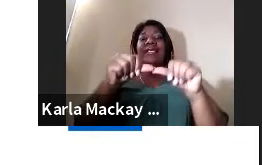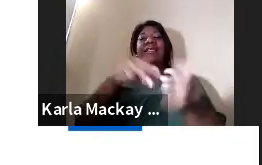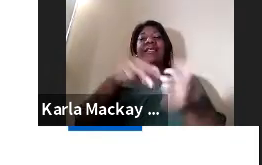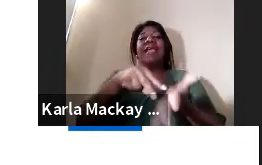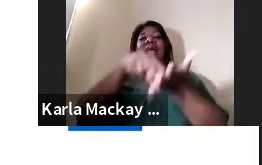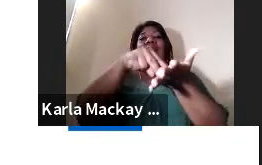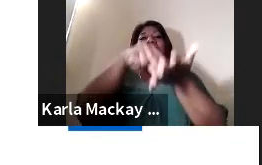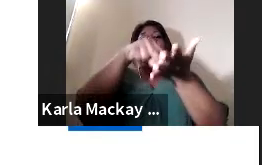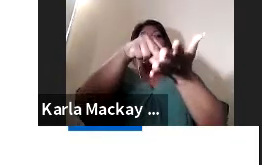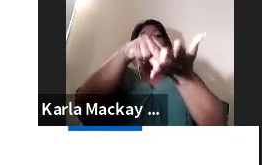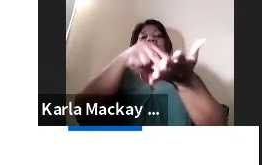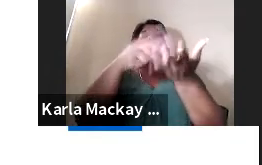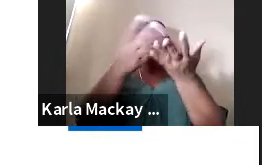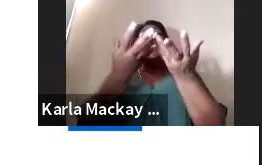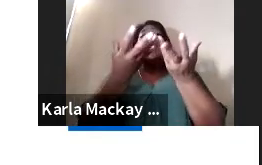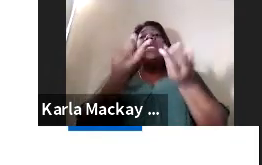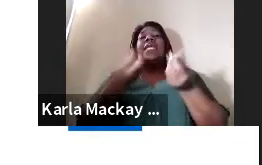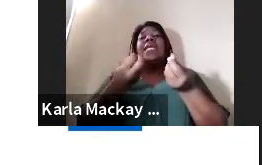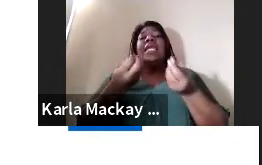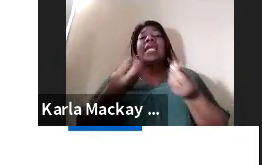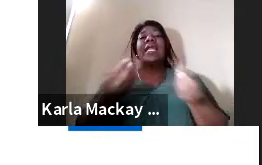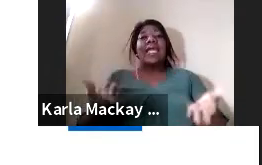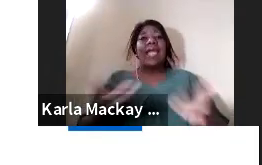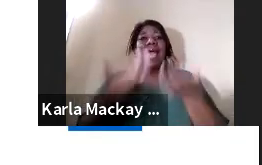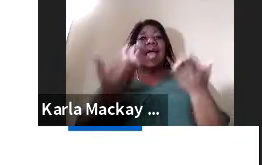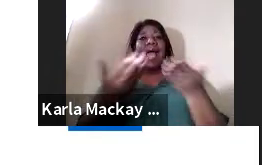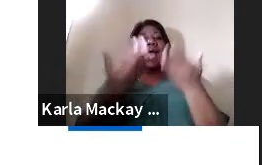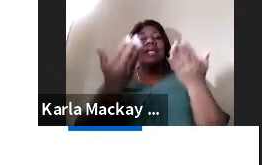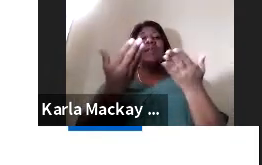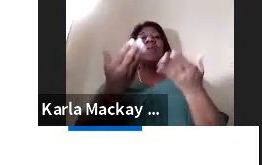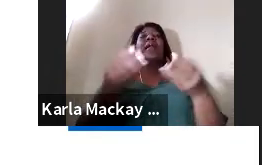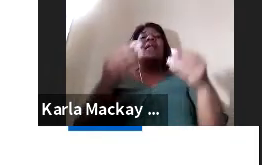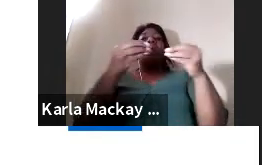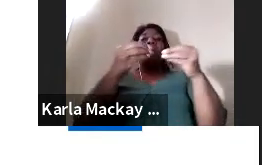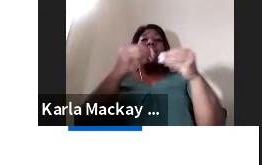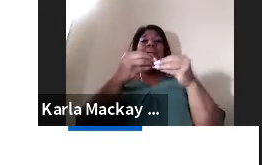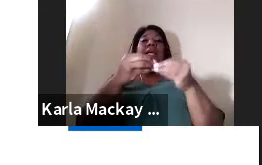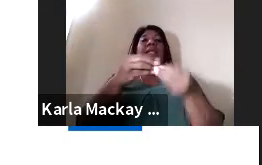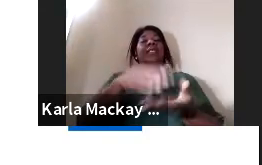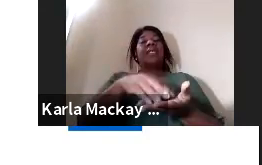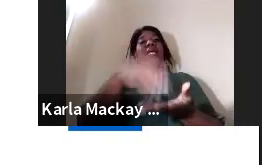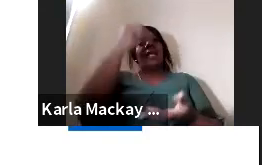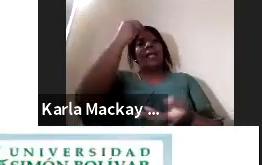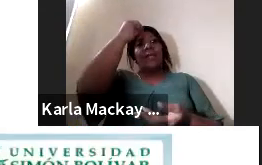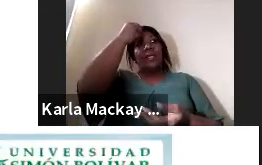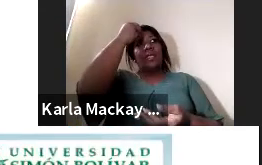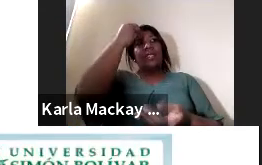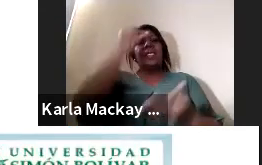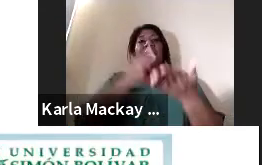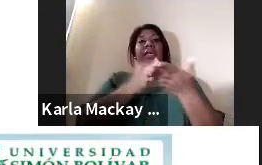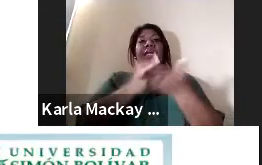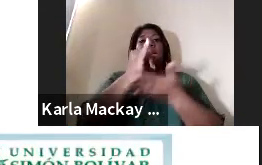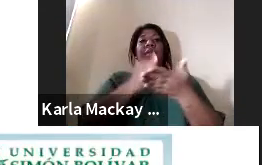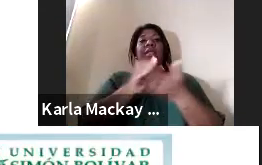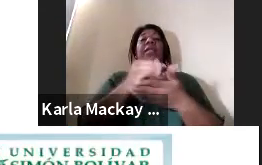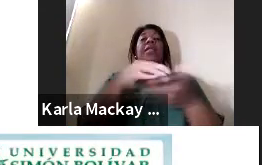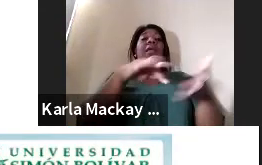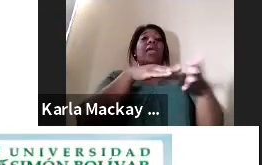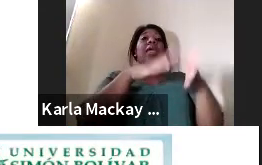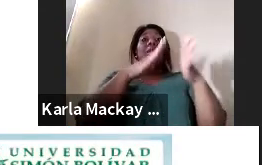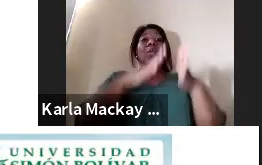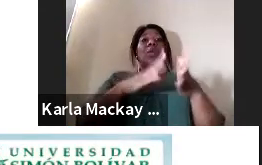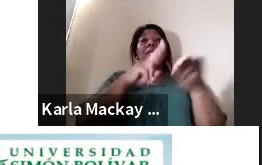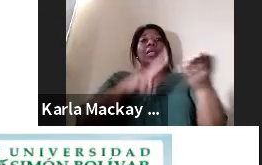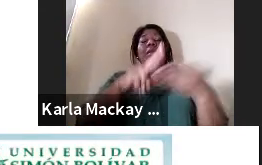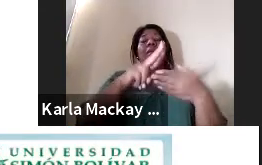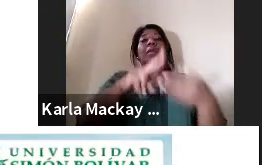esa esa divulgación de conocimiento y sobre todo el aprendizaje que se gana son estudiantes de Isai Universidad acá tenemos a